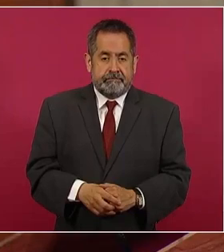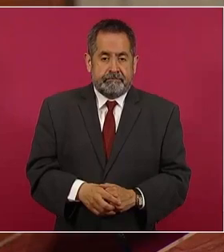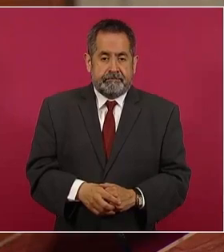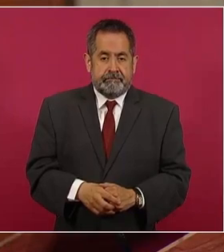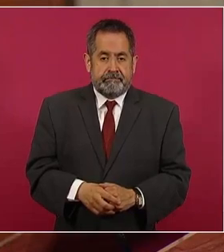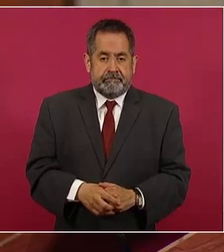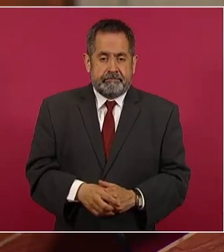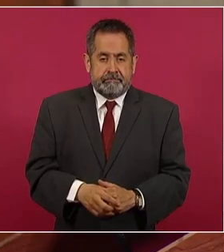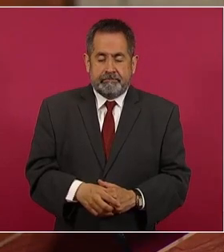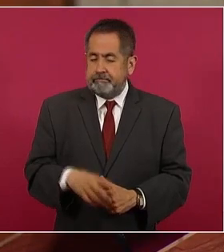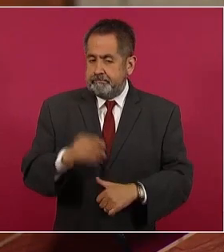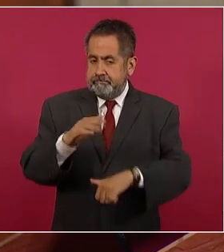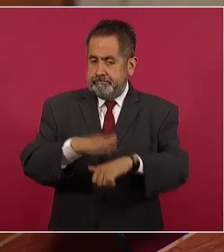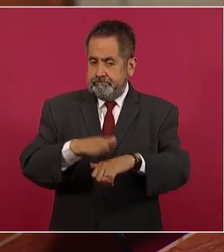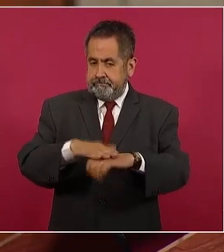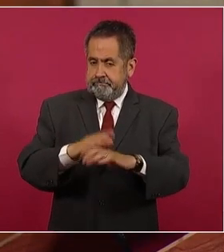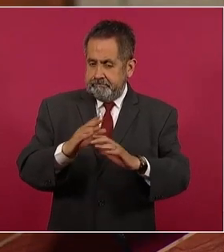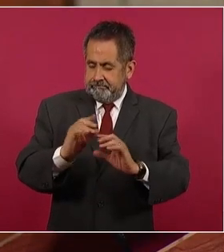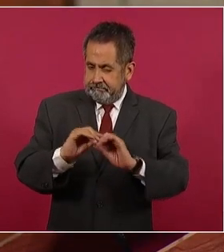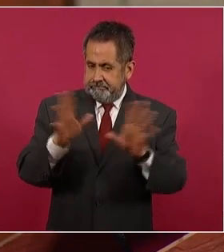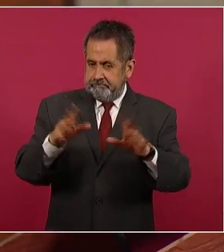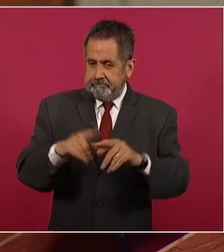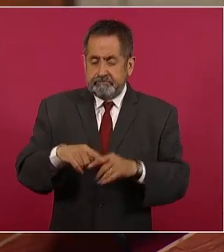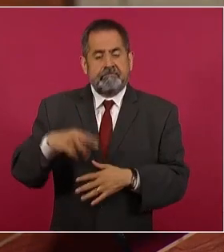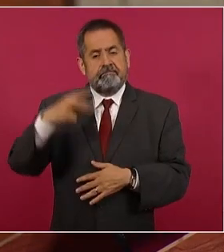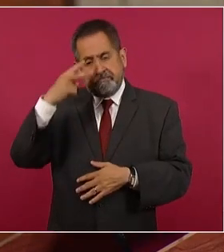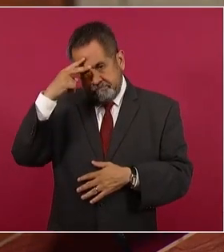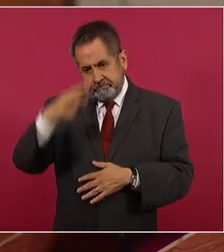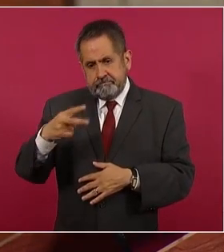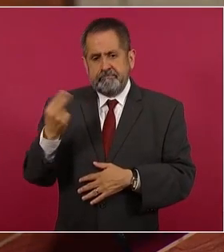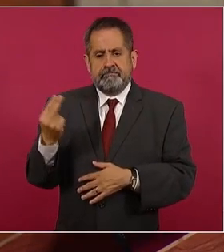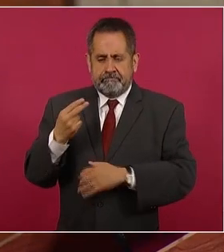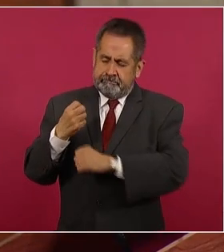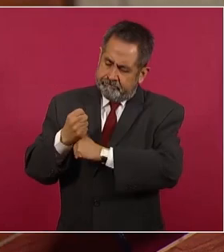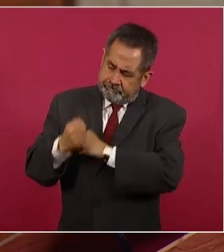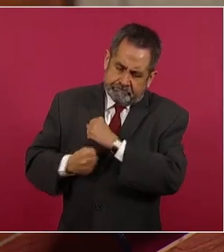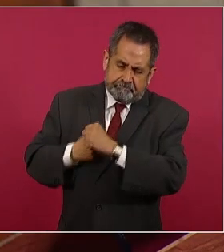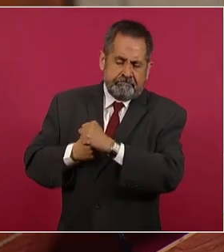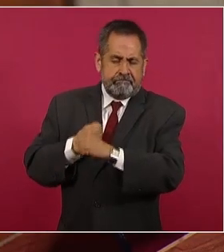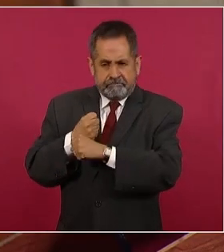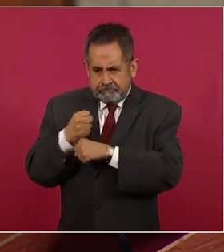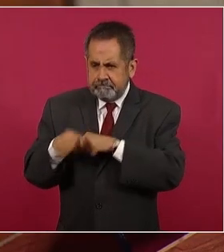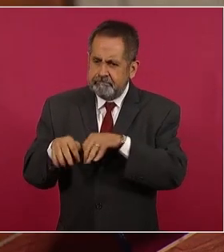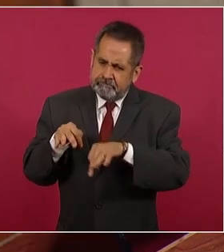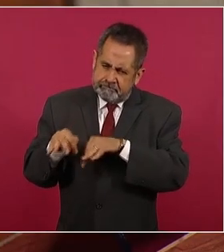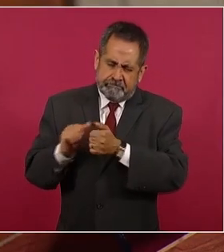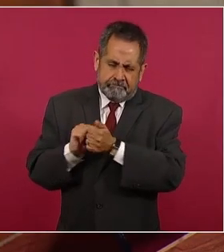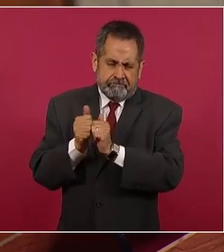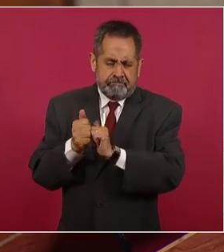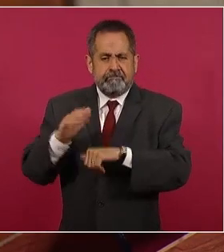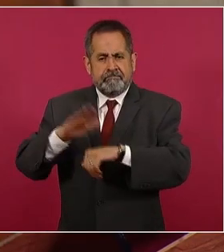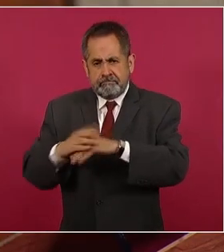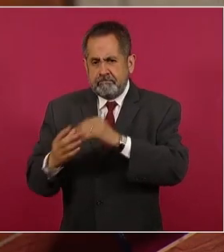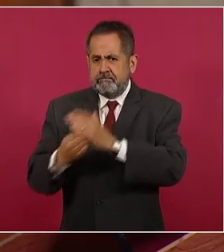Una cosa obvia es que México requiere de varios años de evolución tecnológica.